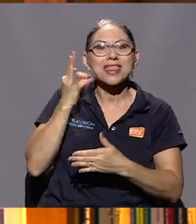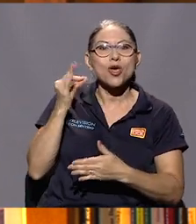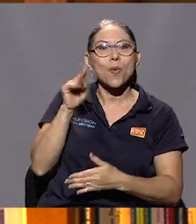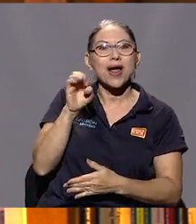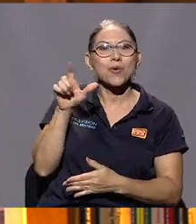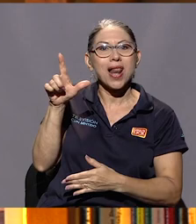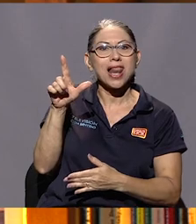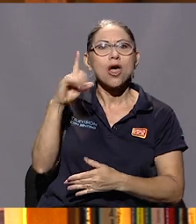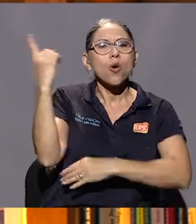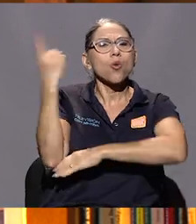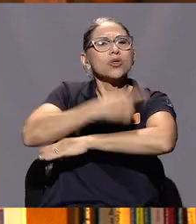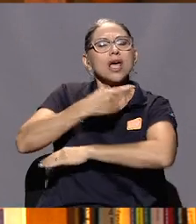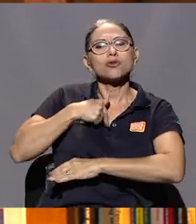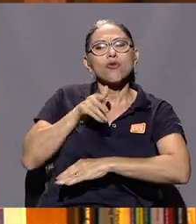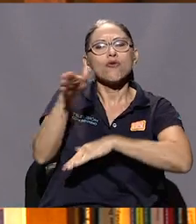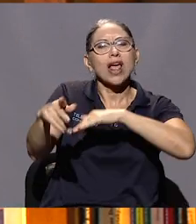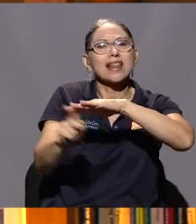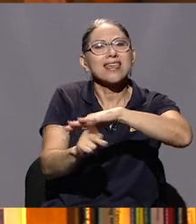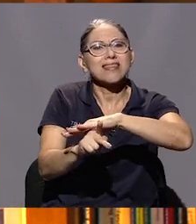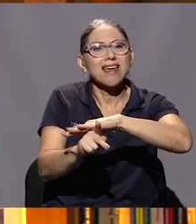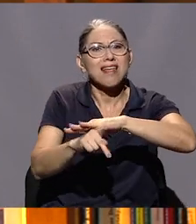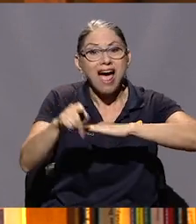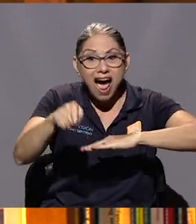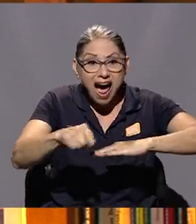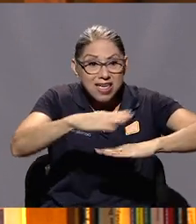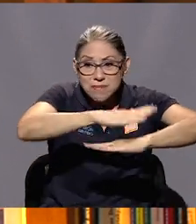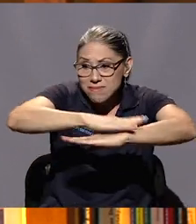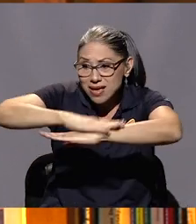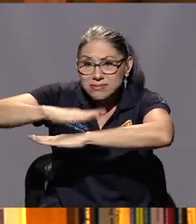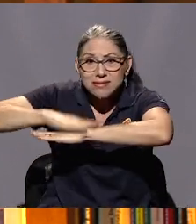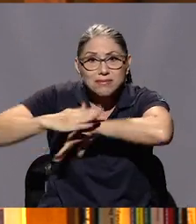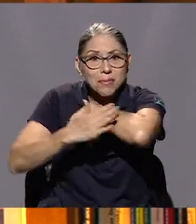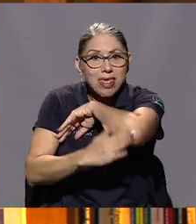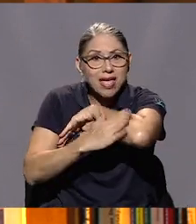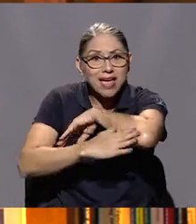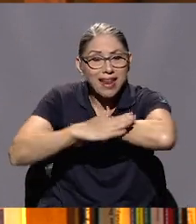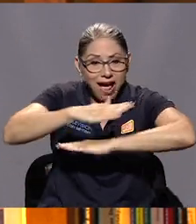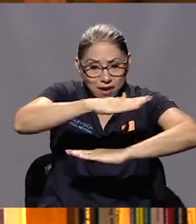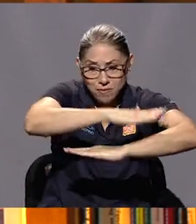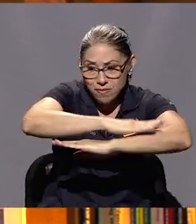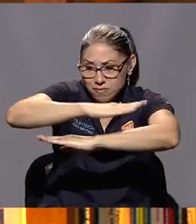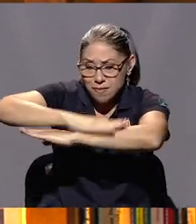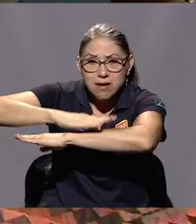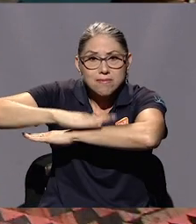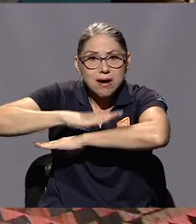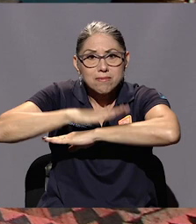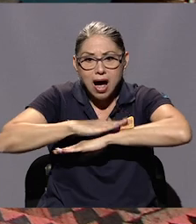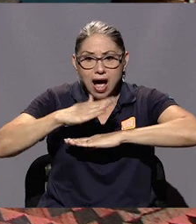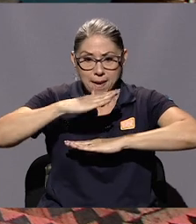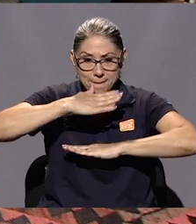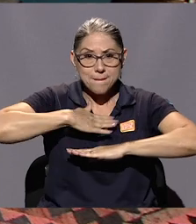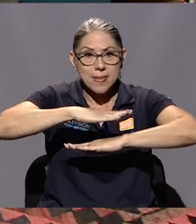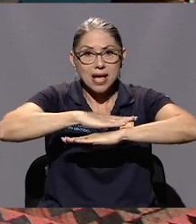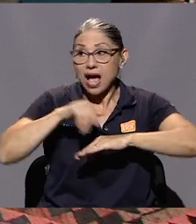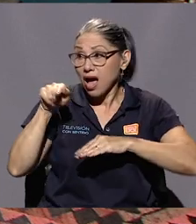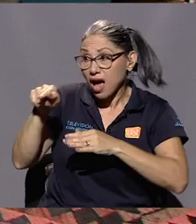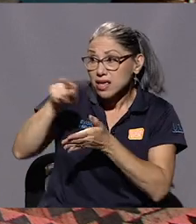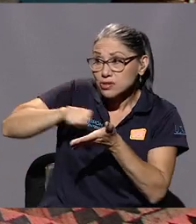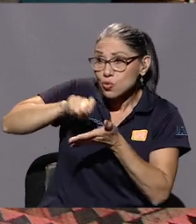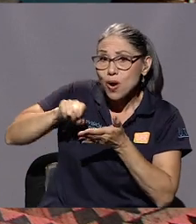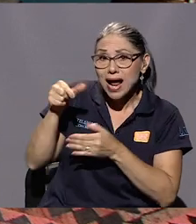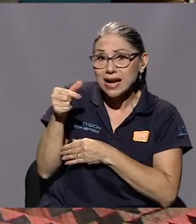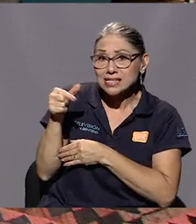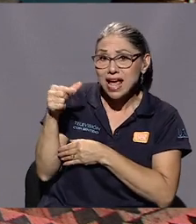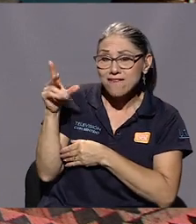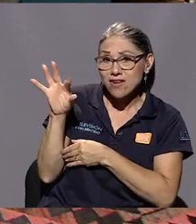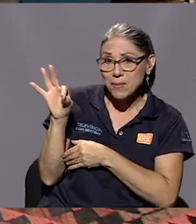llegué al kinder, y eran unos pupitres de madera, y estaba pegado en la mesita del pupitre. Ahí